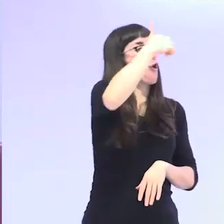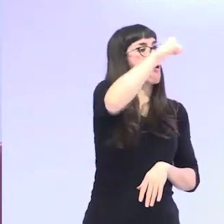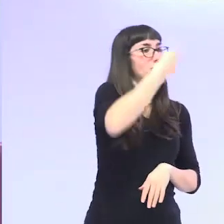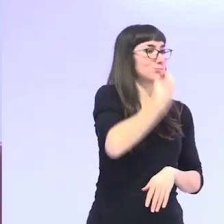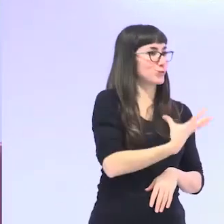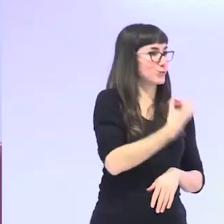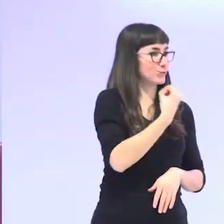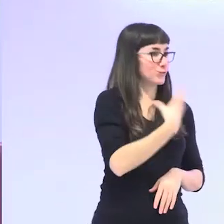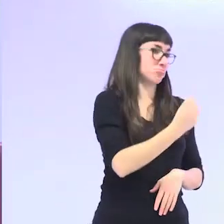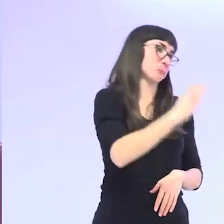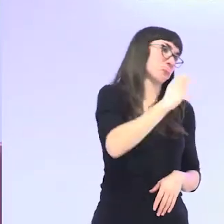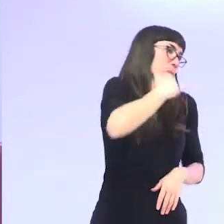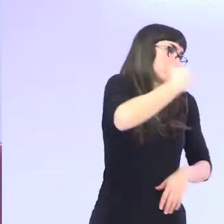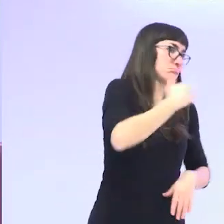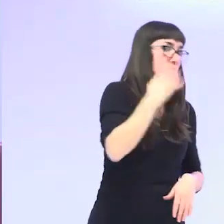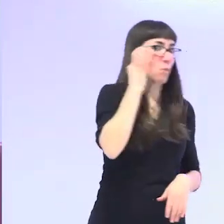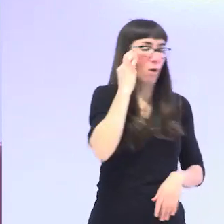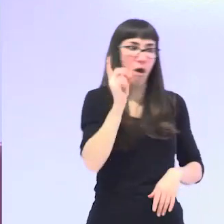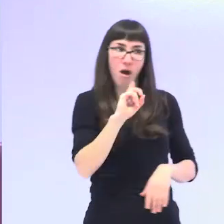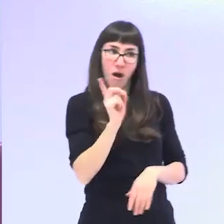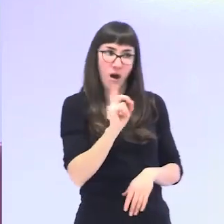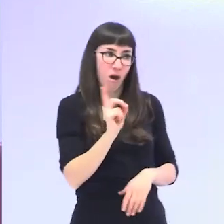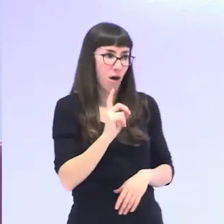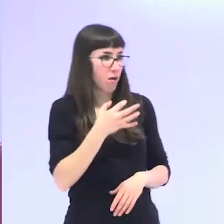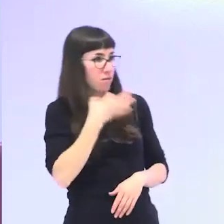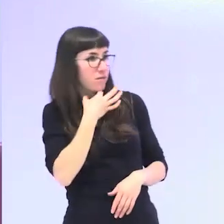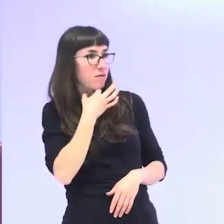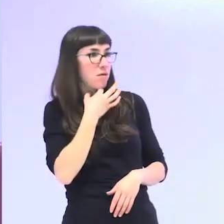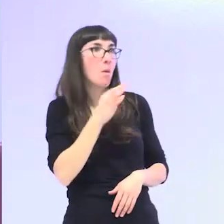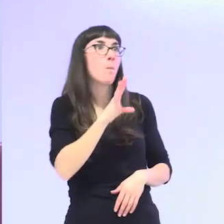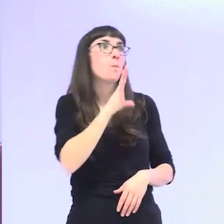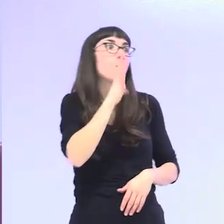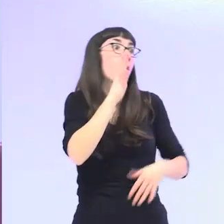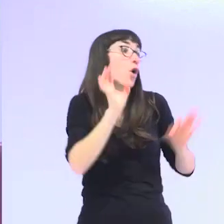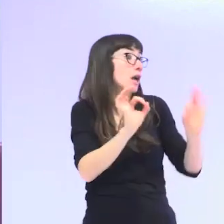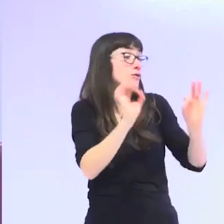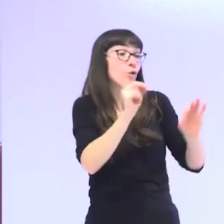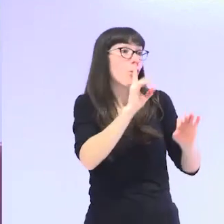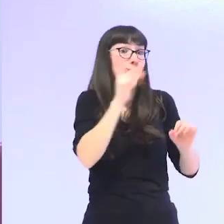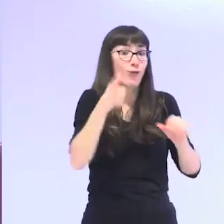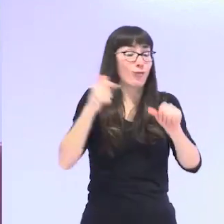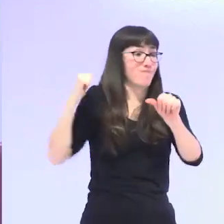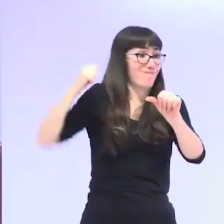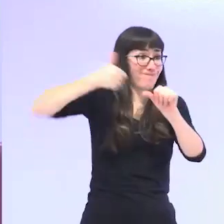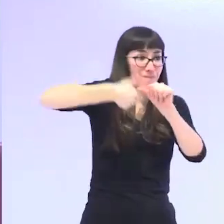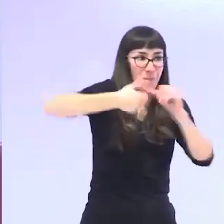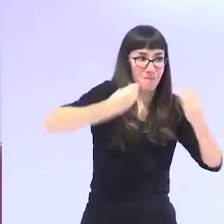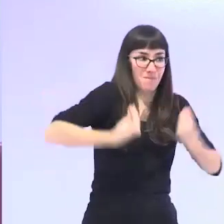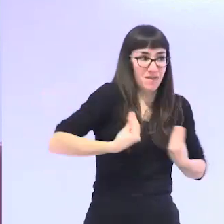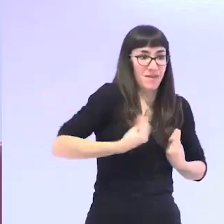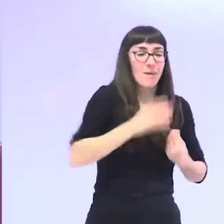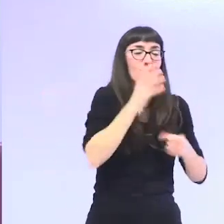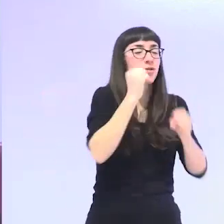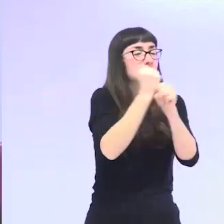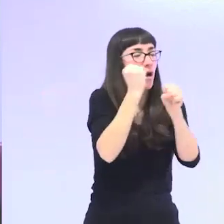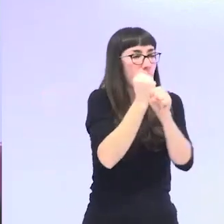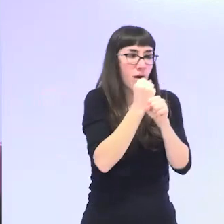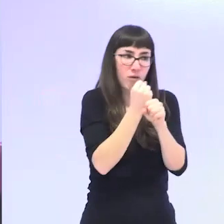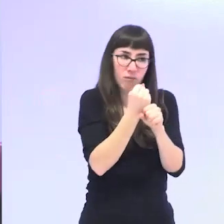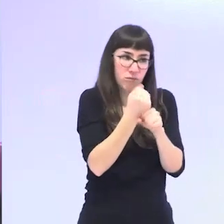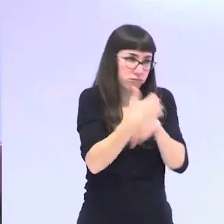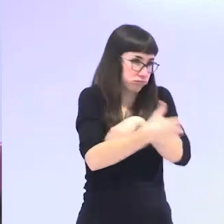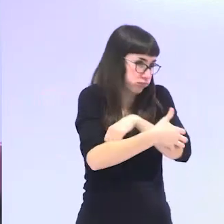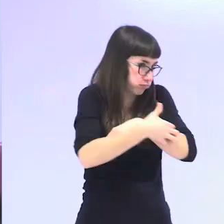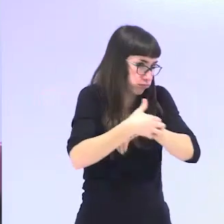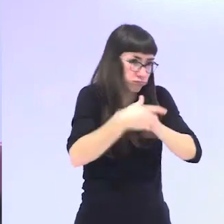generaciones pero no por cualquier casualidad sino por sus trayectorias vitales porque han trabajado en trabajos mucho más precarios